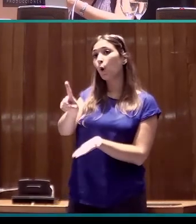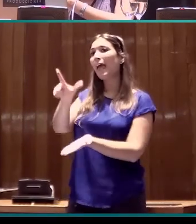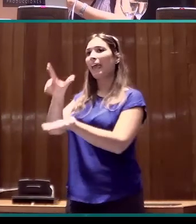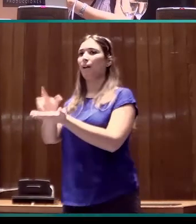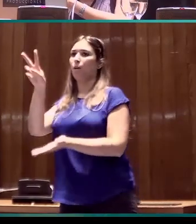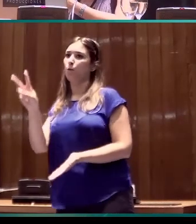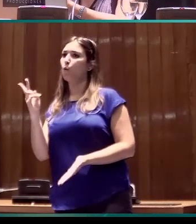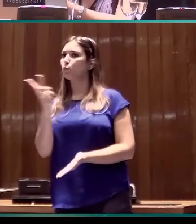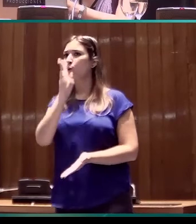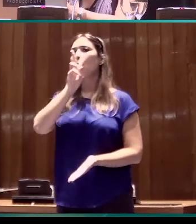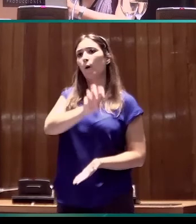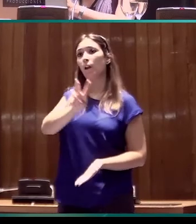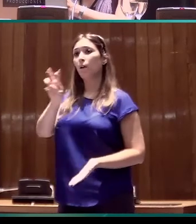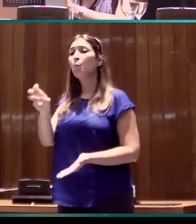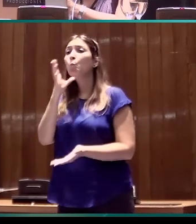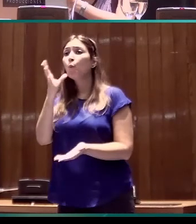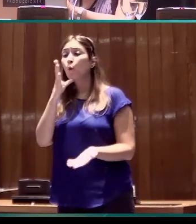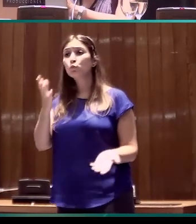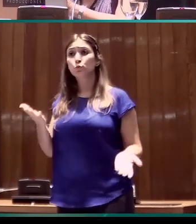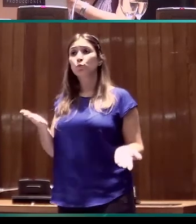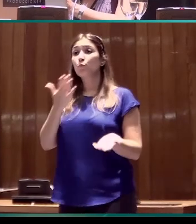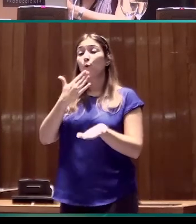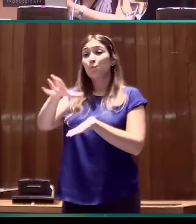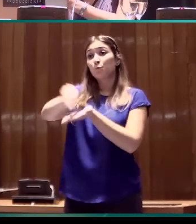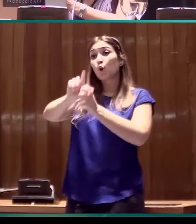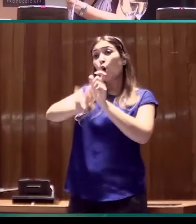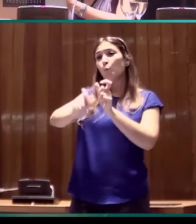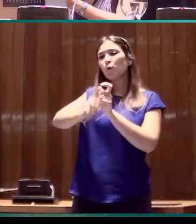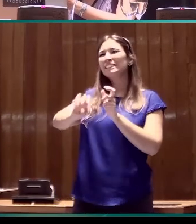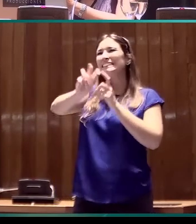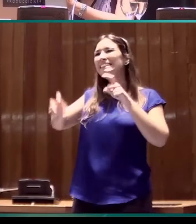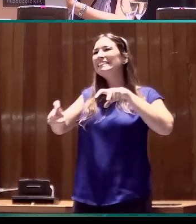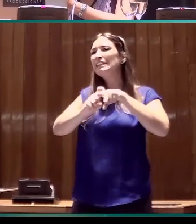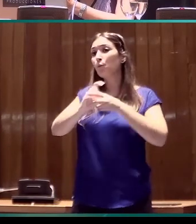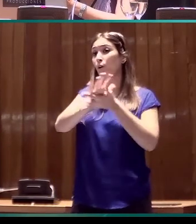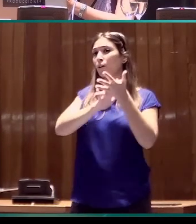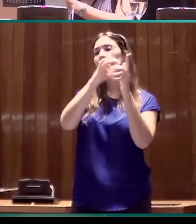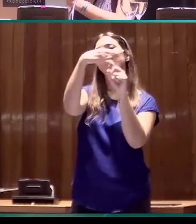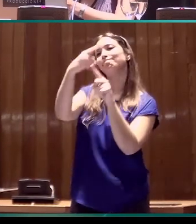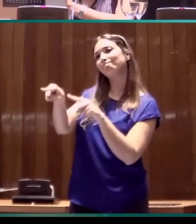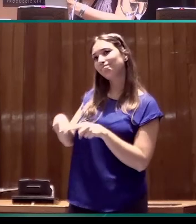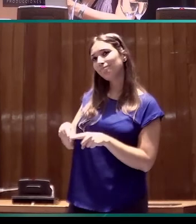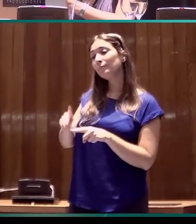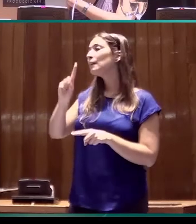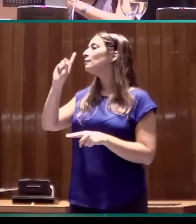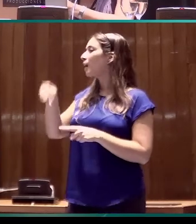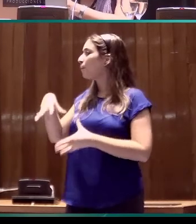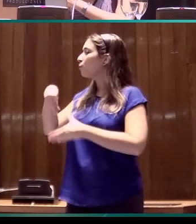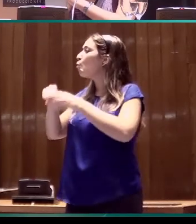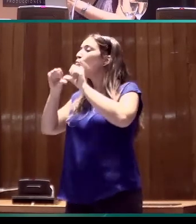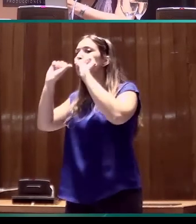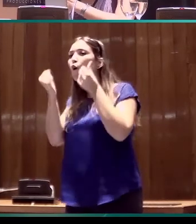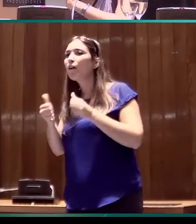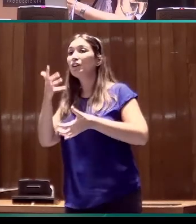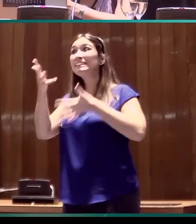2. Primero porque el corpus incluye variedades de lengua distintas, pero también incluye modelos